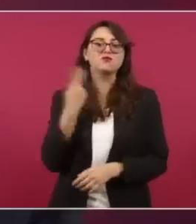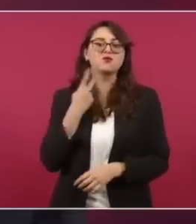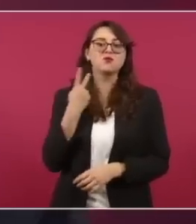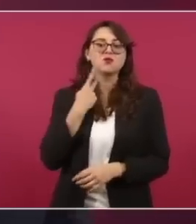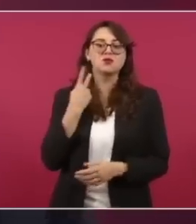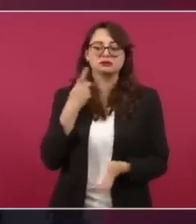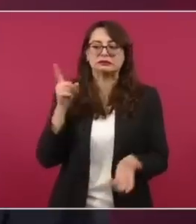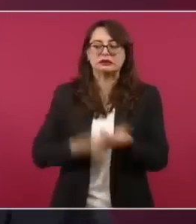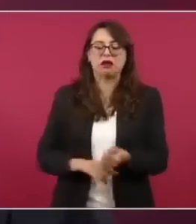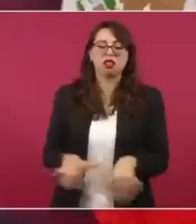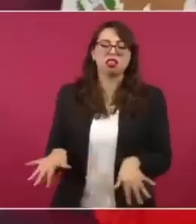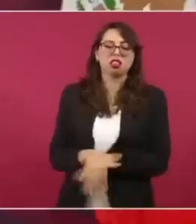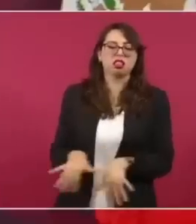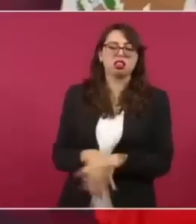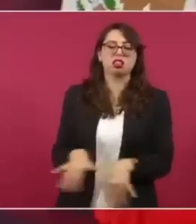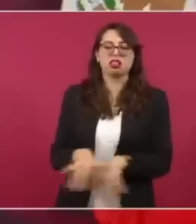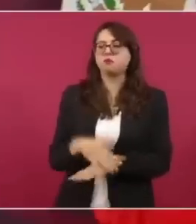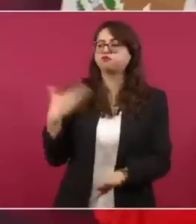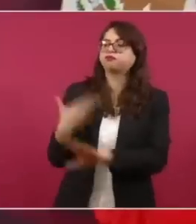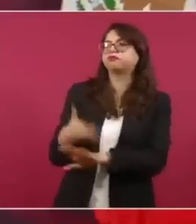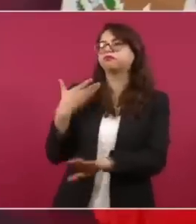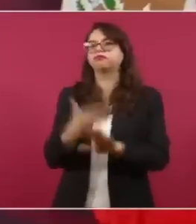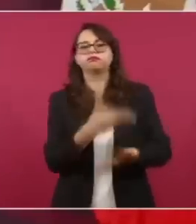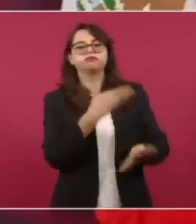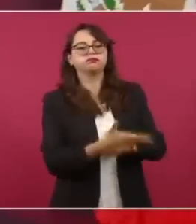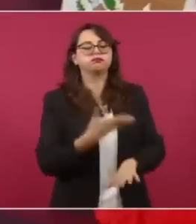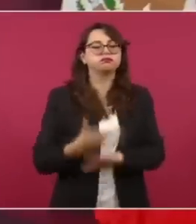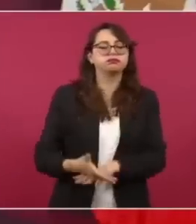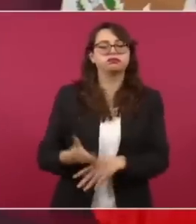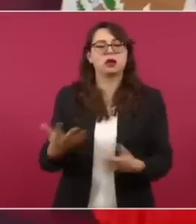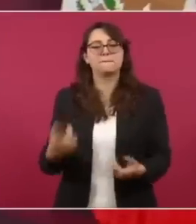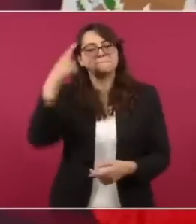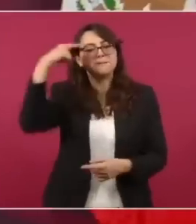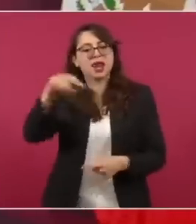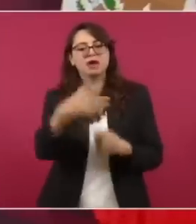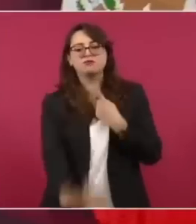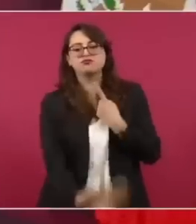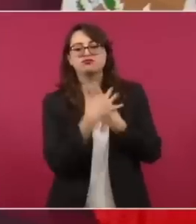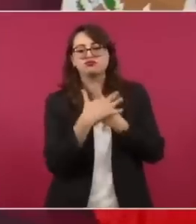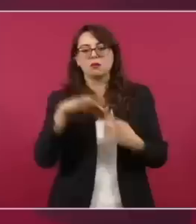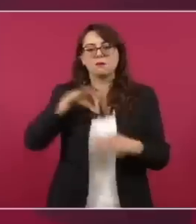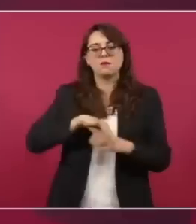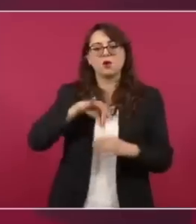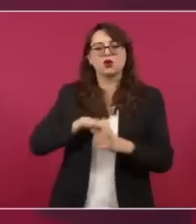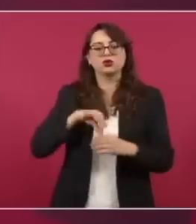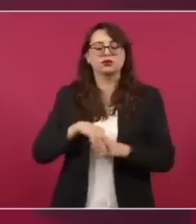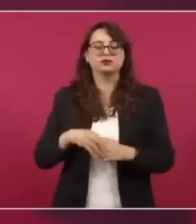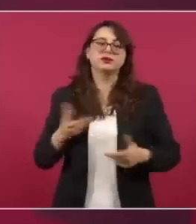el querer ganar votos con esas posturas